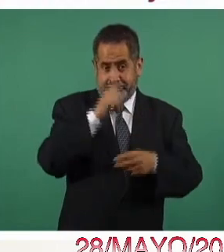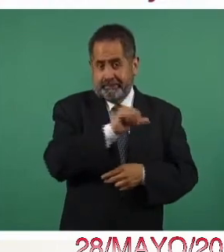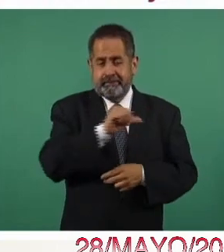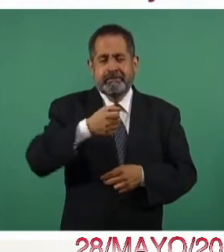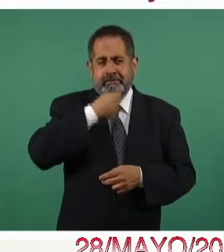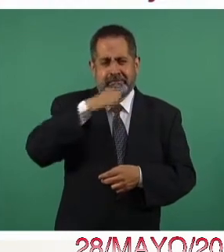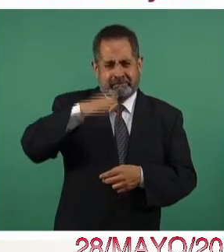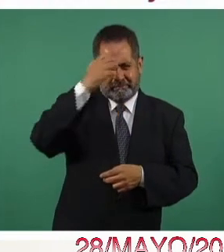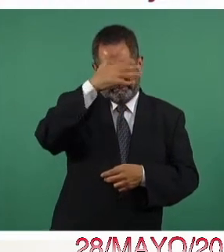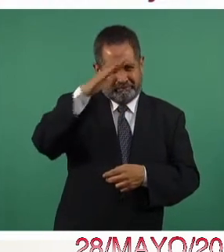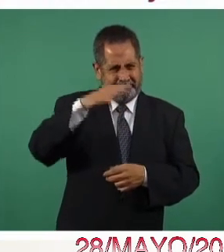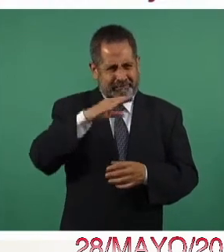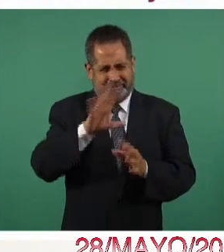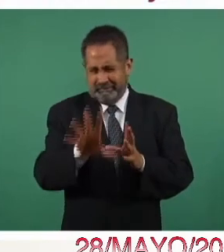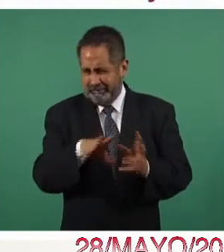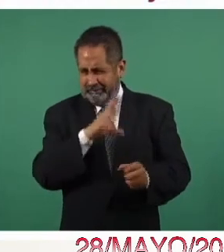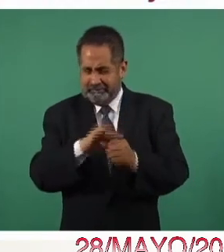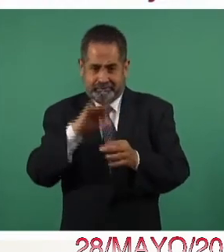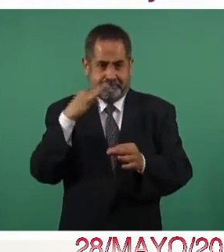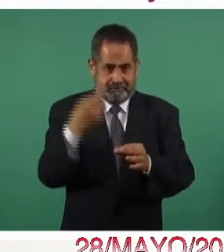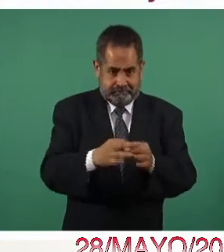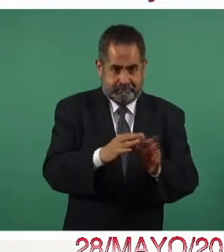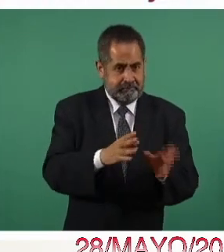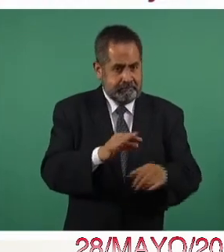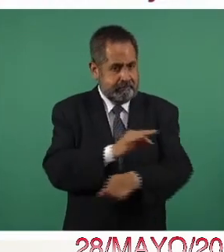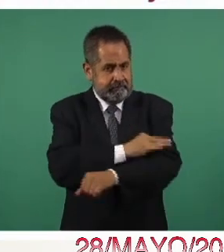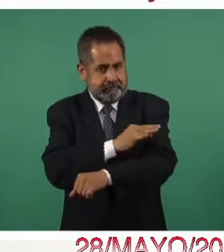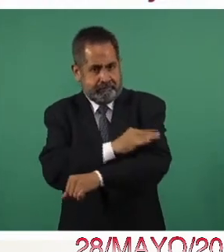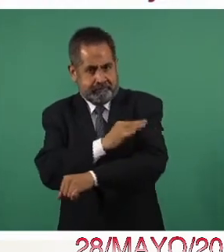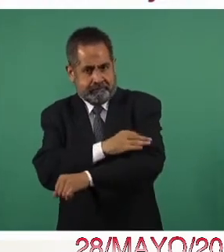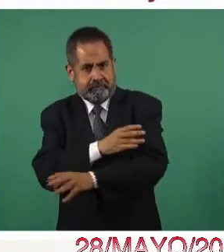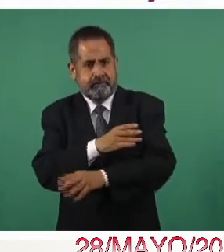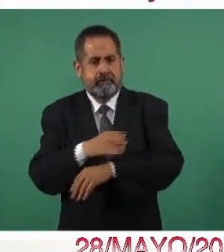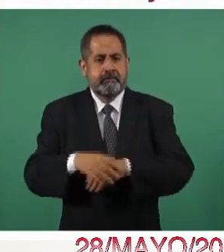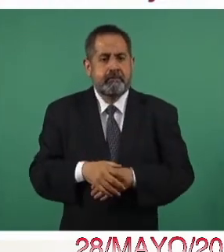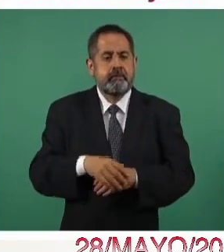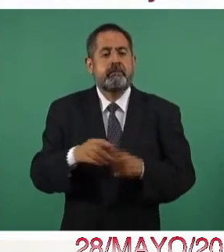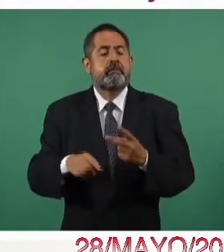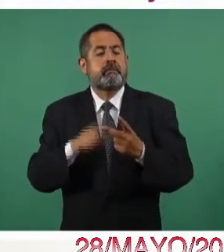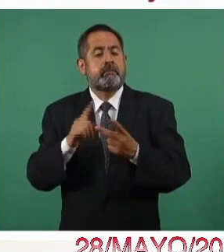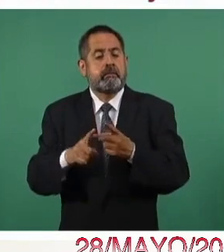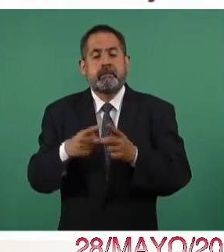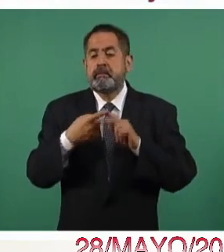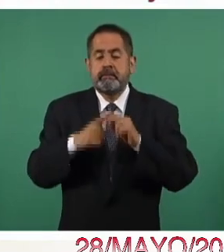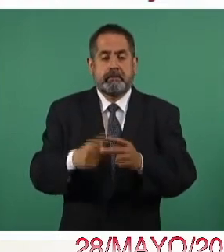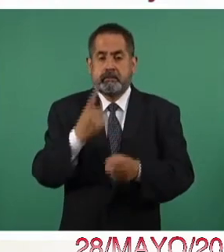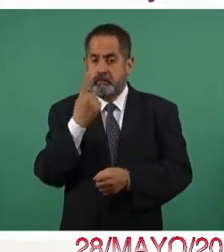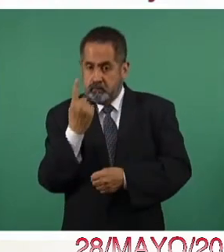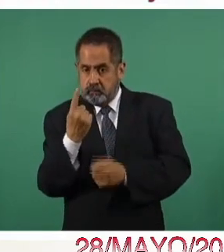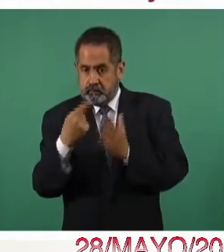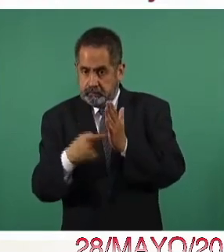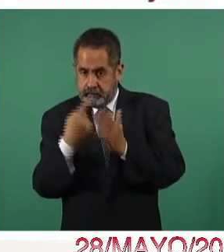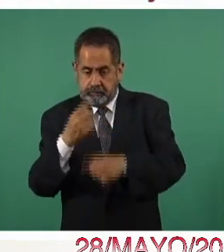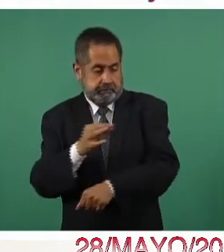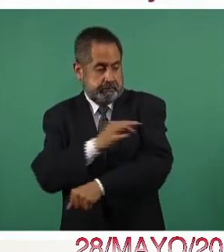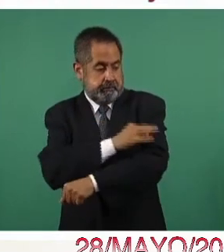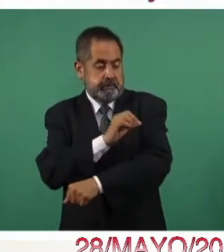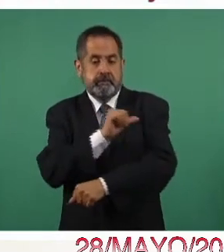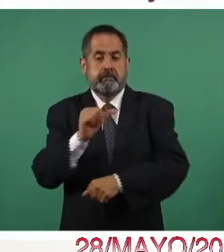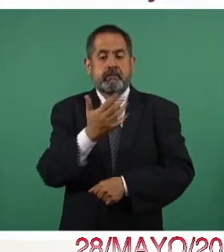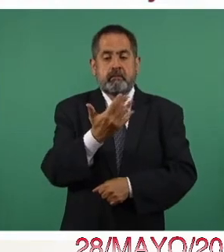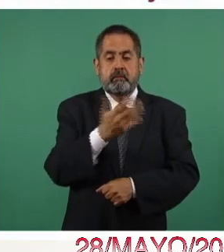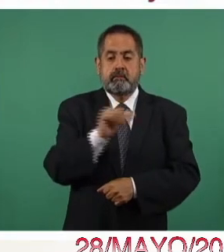los adultos mayores y el otro componente muy importante era las primeras dosis de la población de 50 a 59.